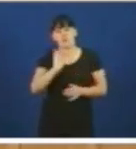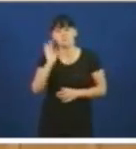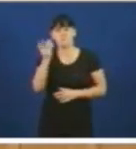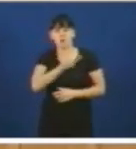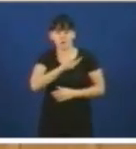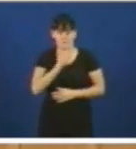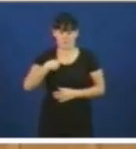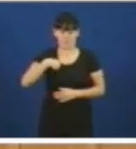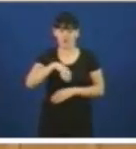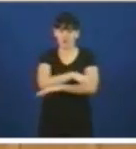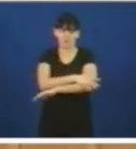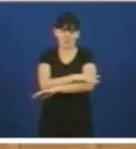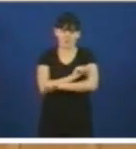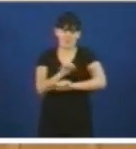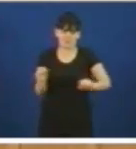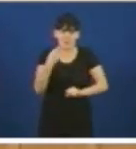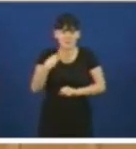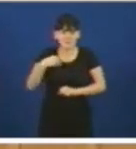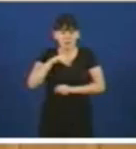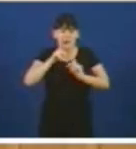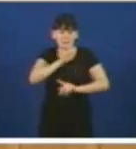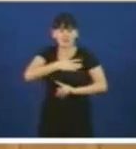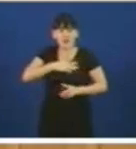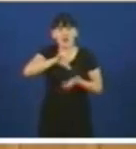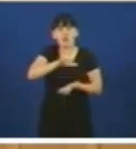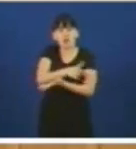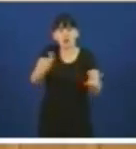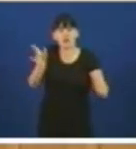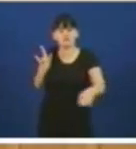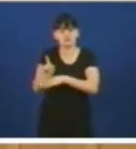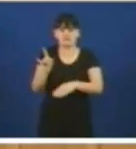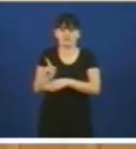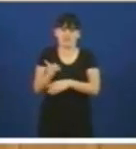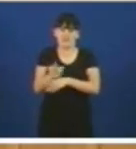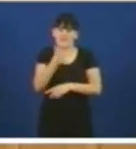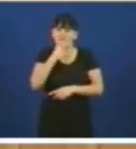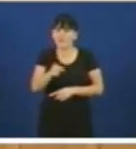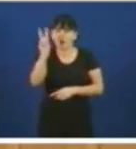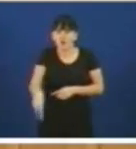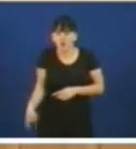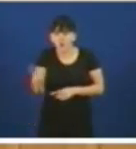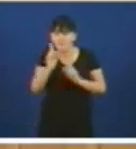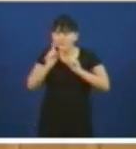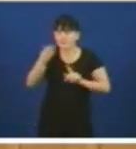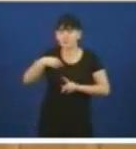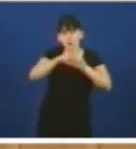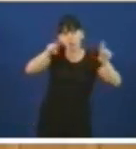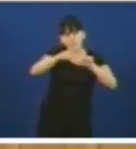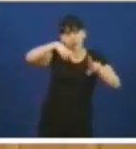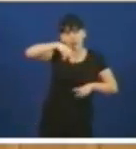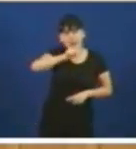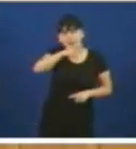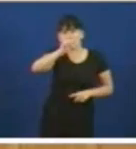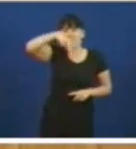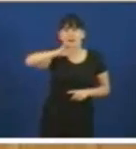cidadanes non se enganan tan fácilmente señorías e han de saber quen quen deixou a Navantia en quebra porque Navantia está en quebra señor